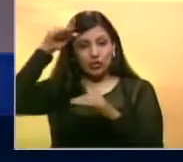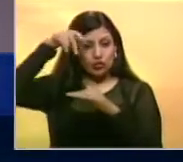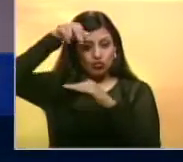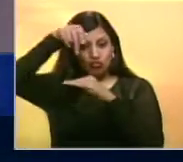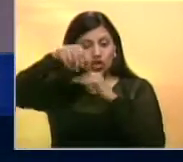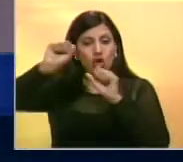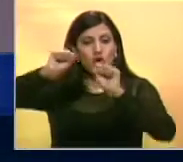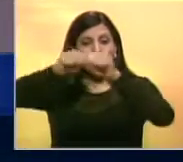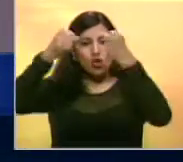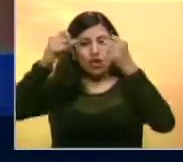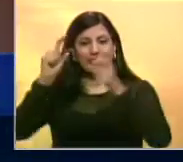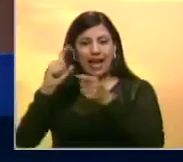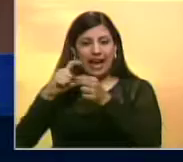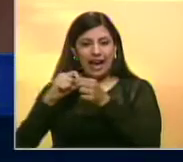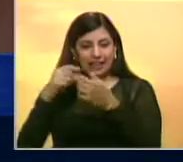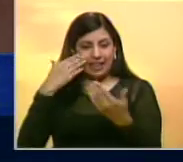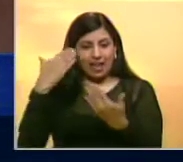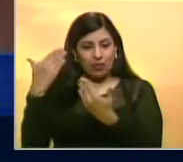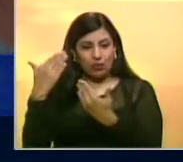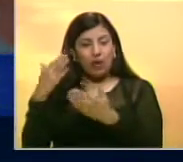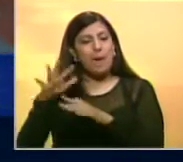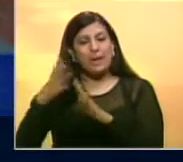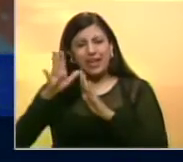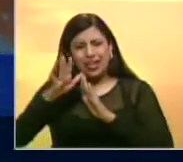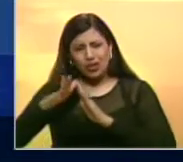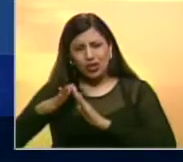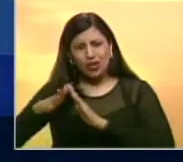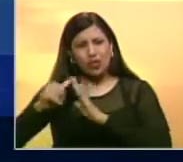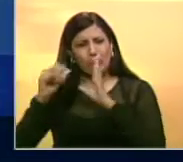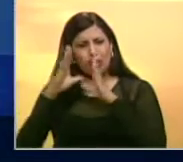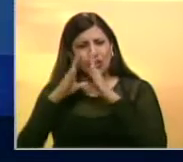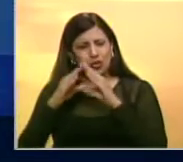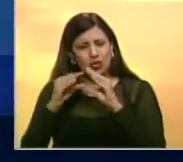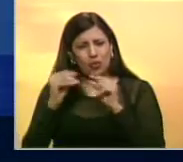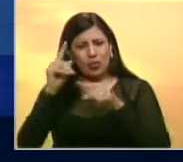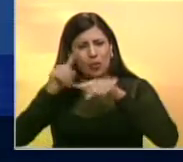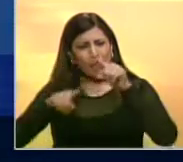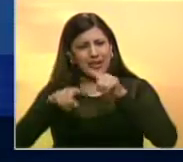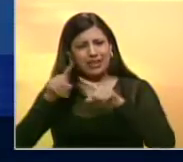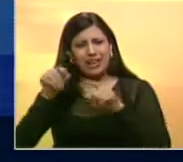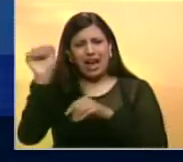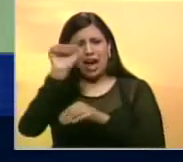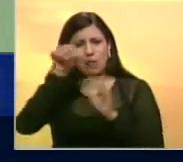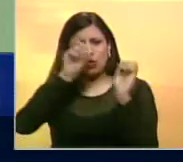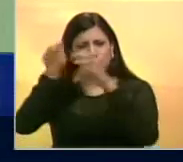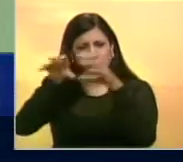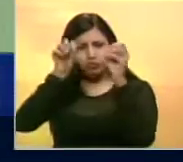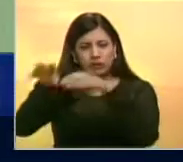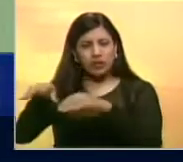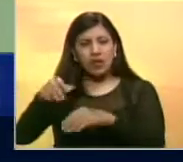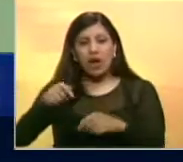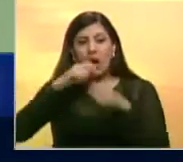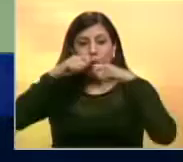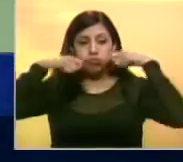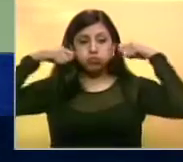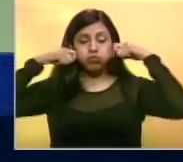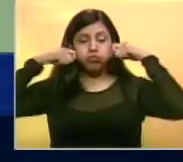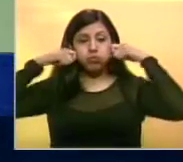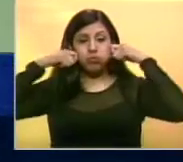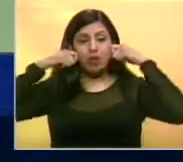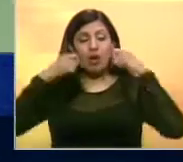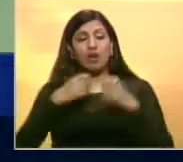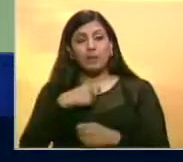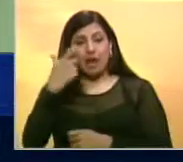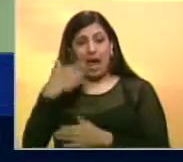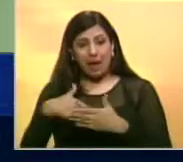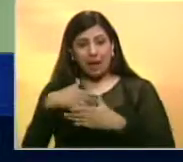y rompieron los candados de la Santa María para sacar posteriormente la mercancía en una camioneta. Amordazaron al compañero, al